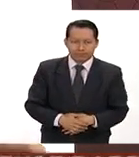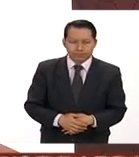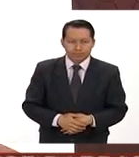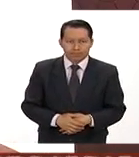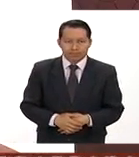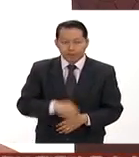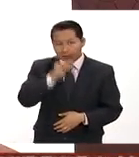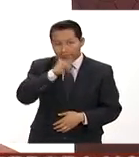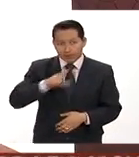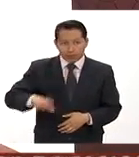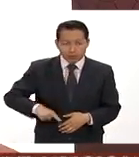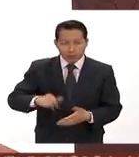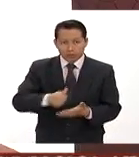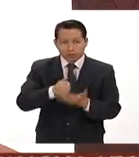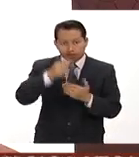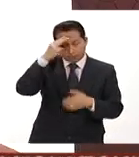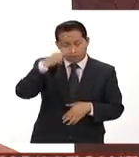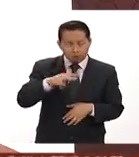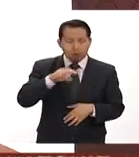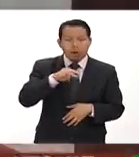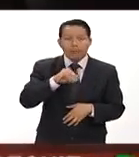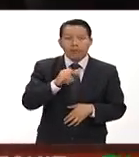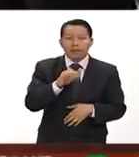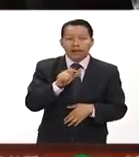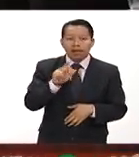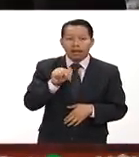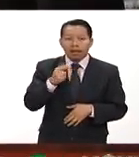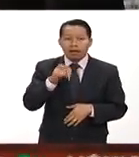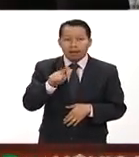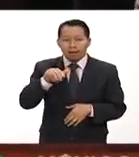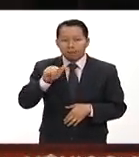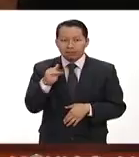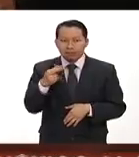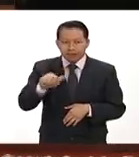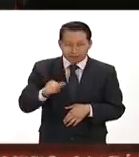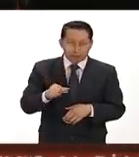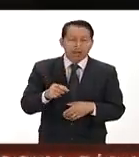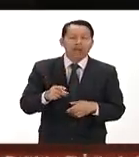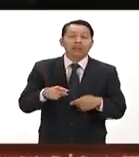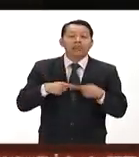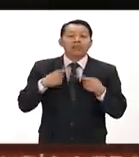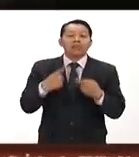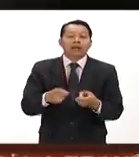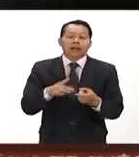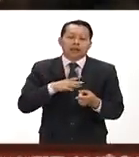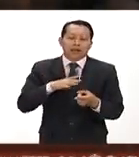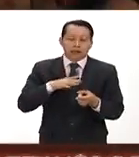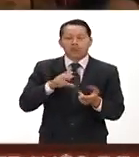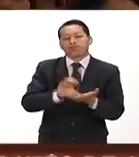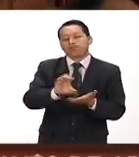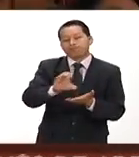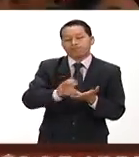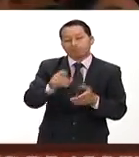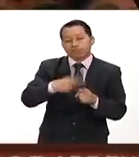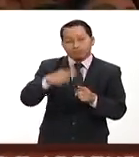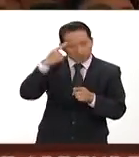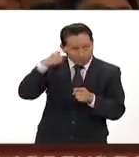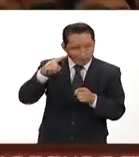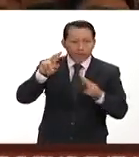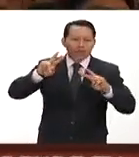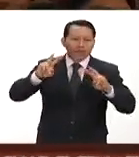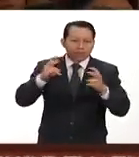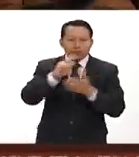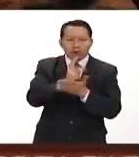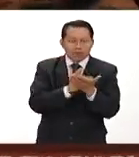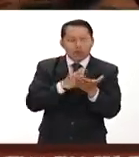El jefe de gobierno de la Ciudad de México Miguel Ángel Mancera entregó más de dos mil estímulos económicos del programa Yo te apoyo el objetivo es fortalecer